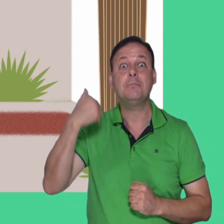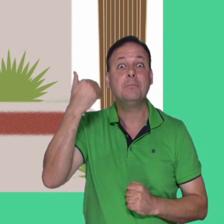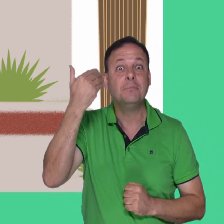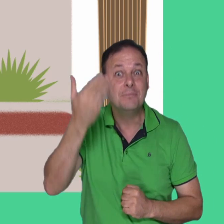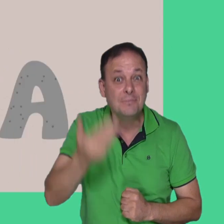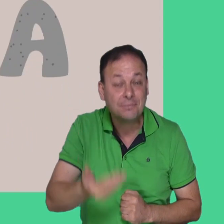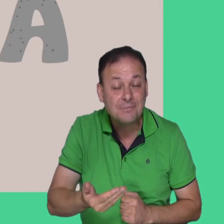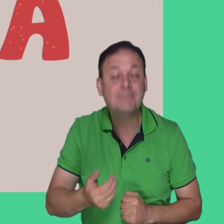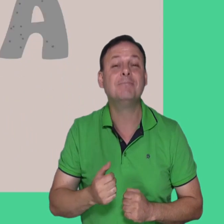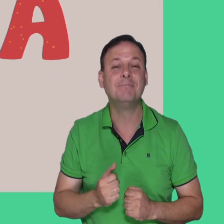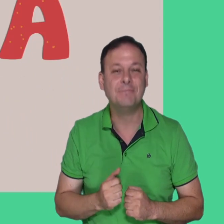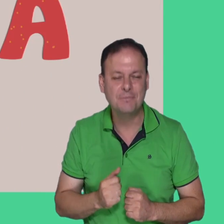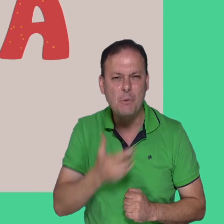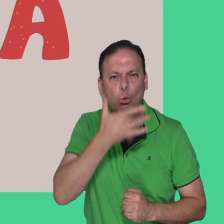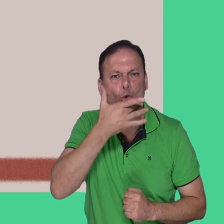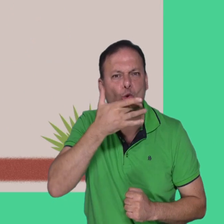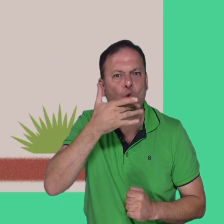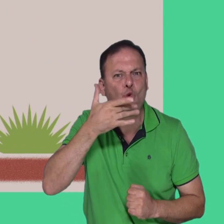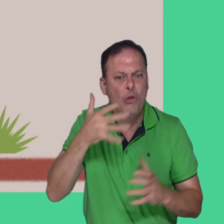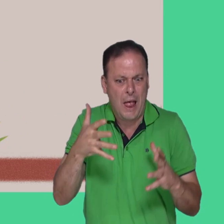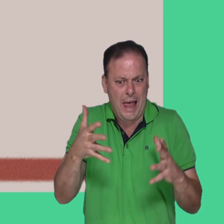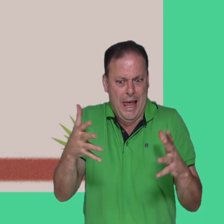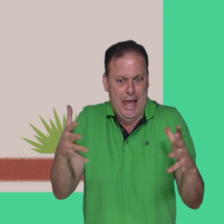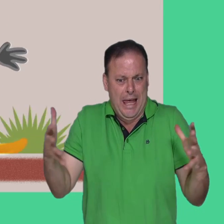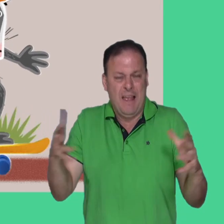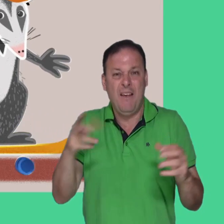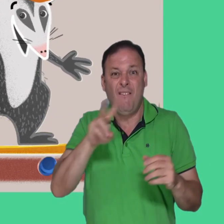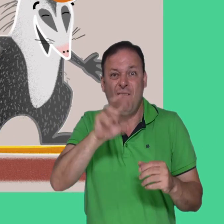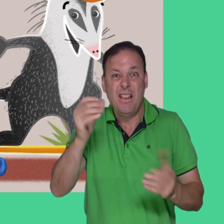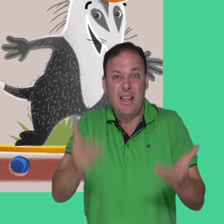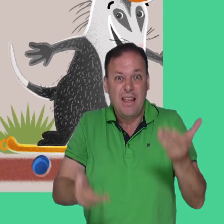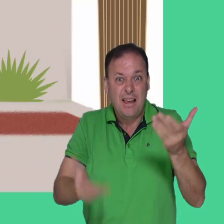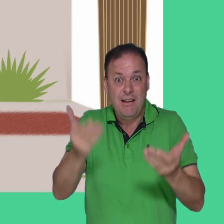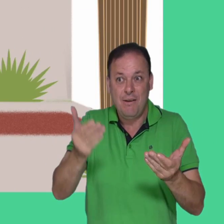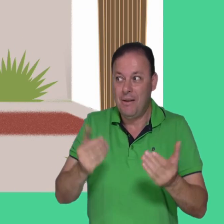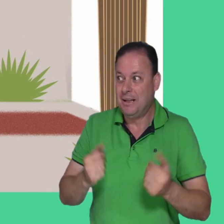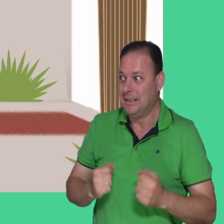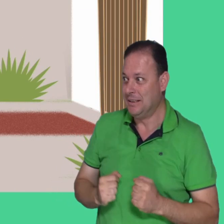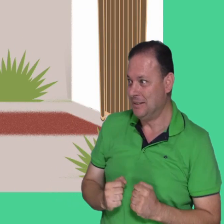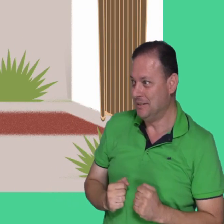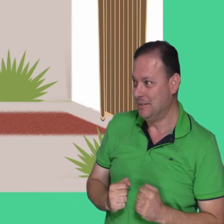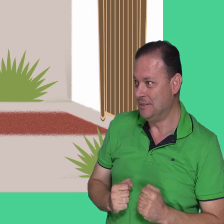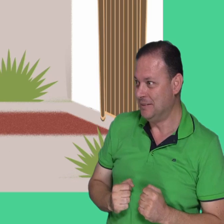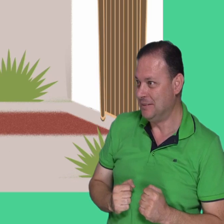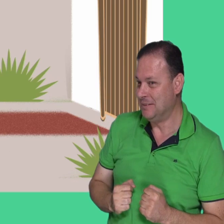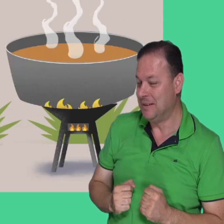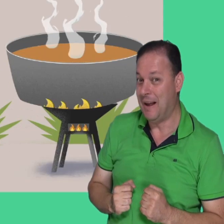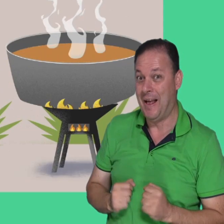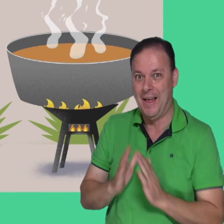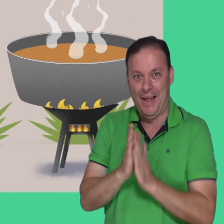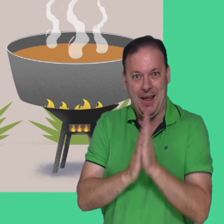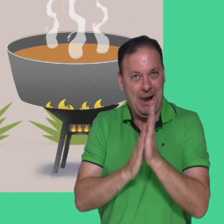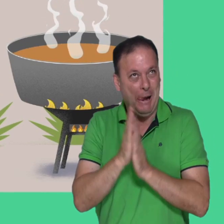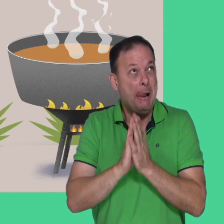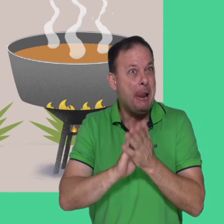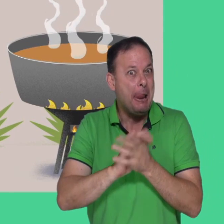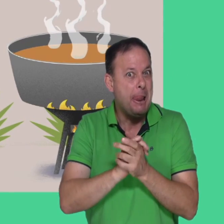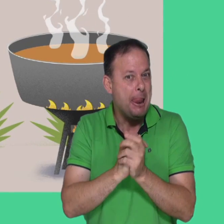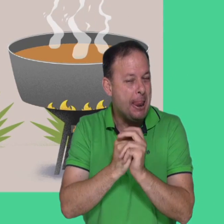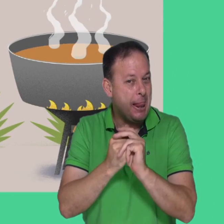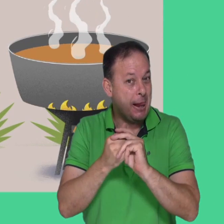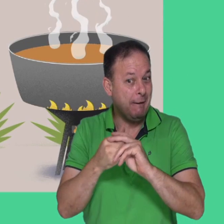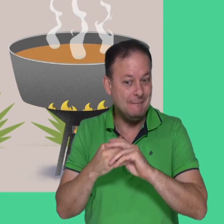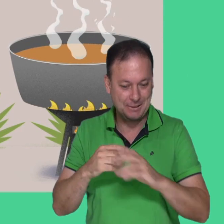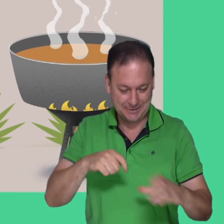Y la última noche llevó una torta de 20 kilos. ¡Por fin llegó el día